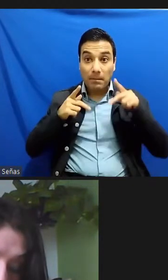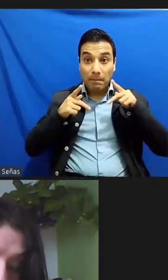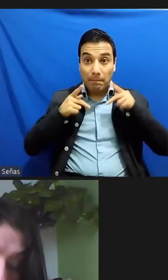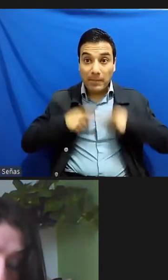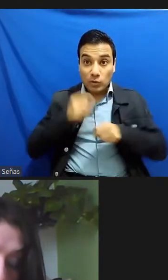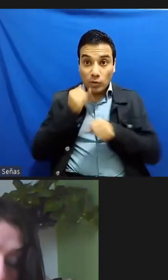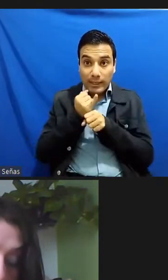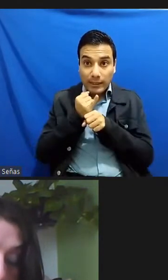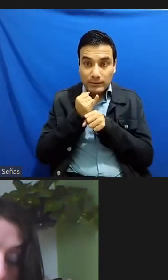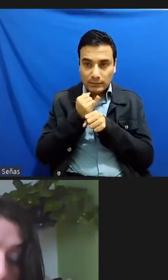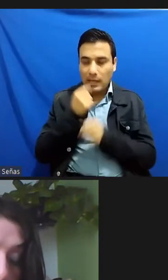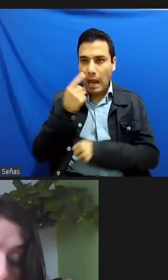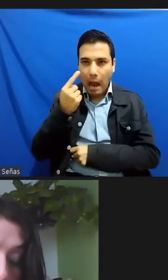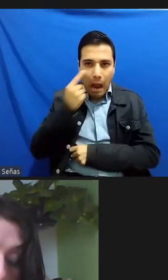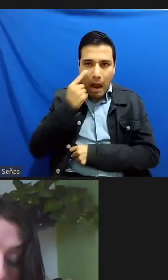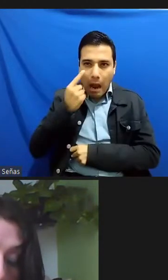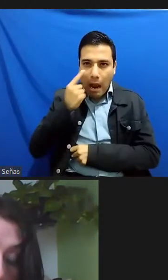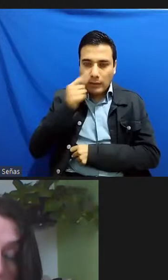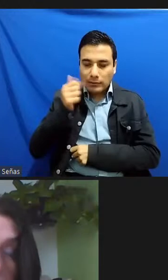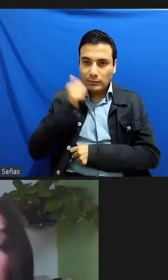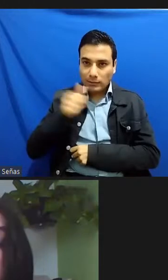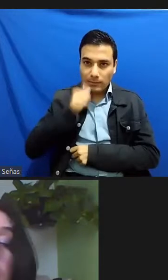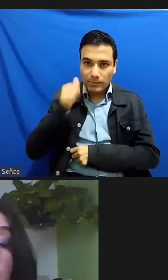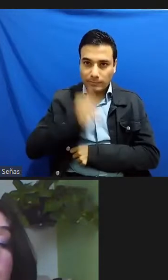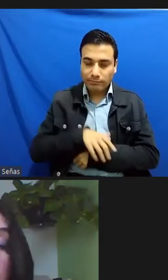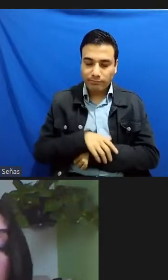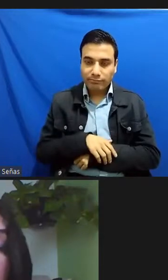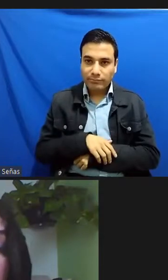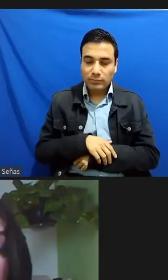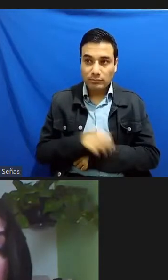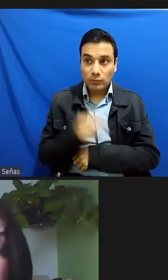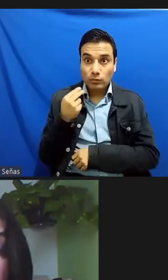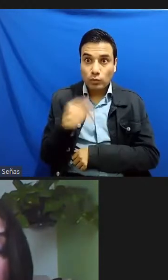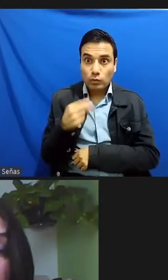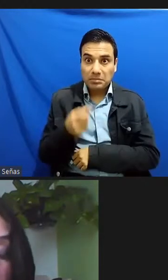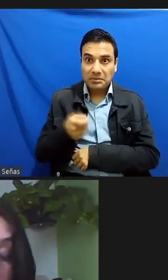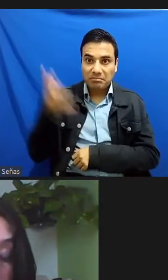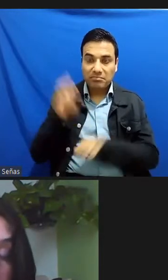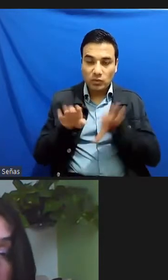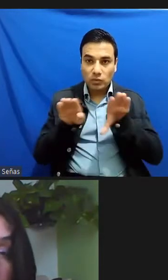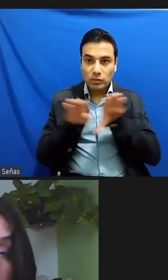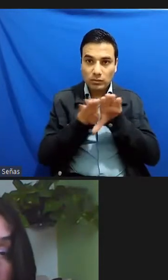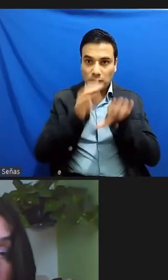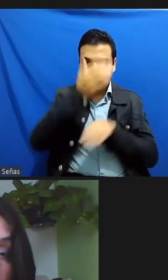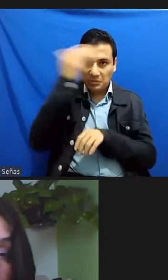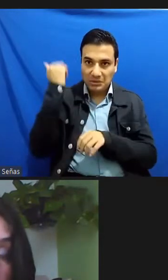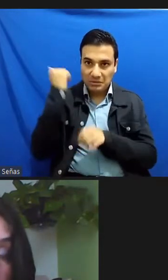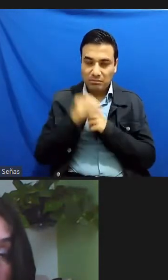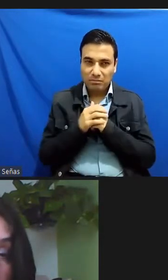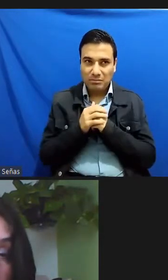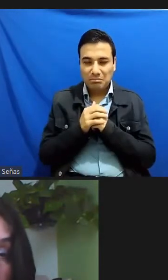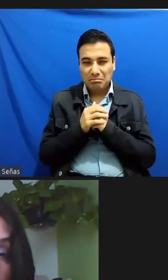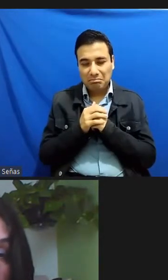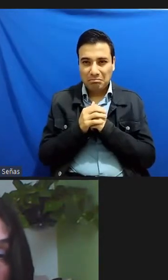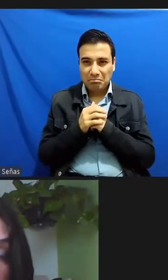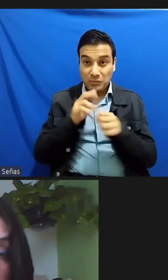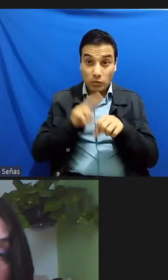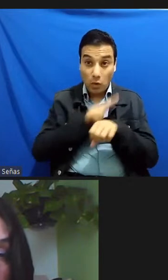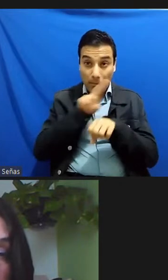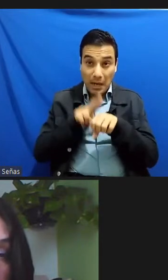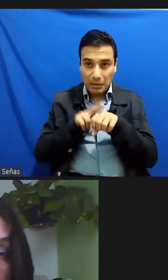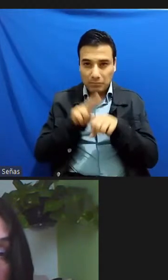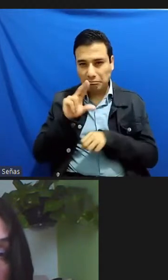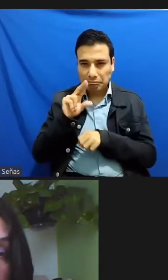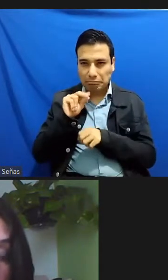constante de aparición de personajes ya no sé cómo llamarlos pero que no son como la mayoría ¿no? de mis